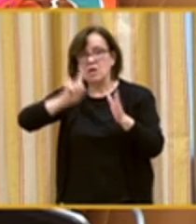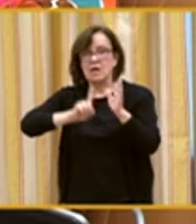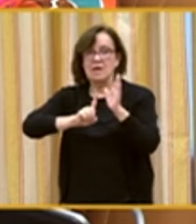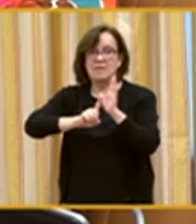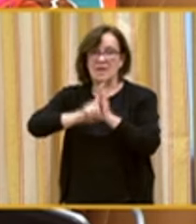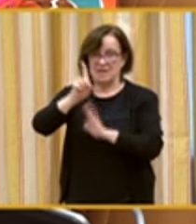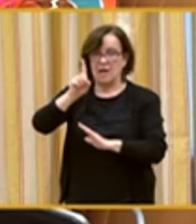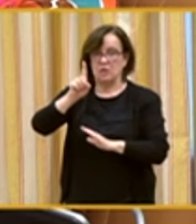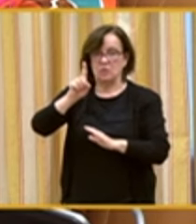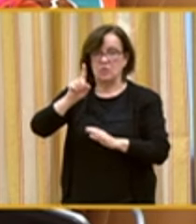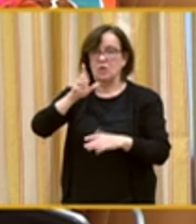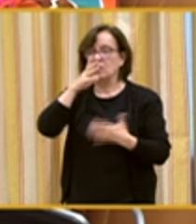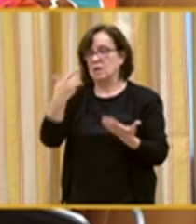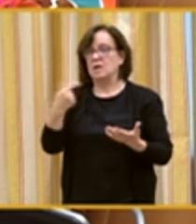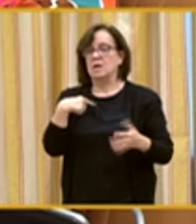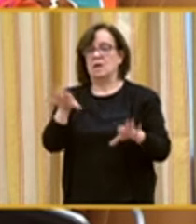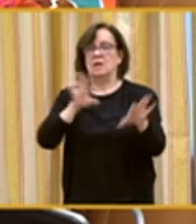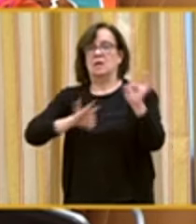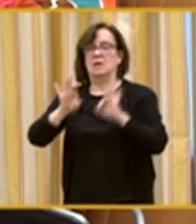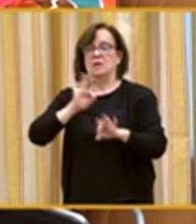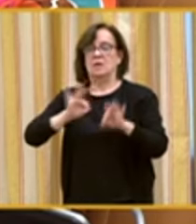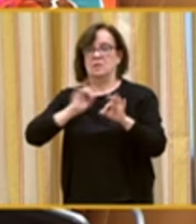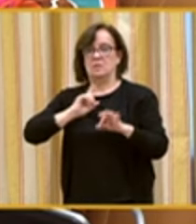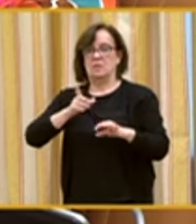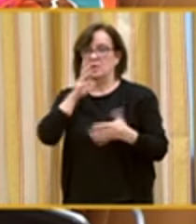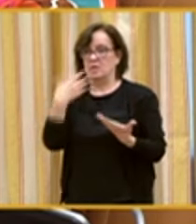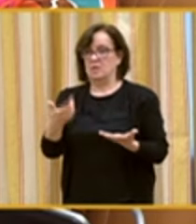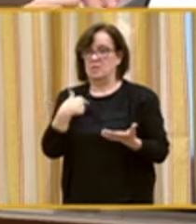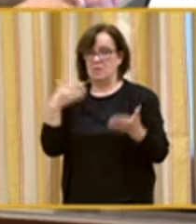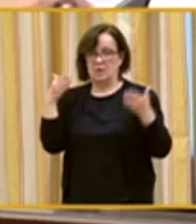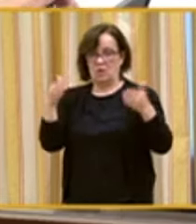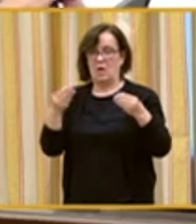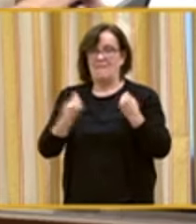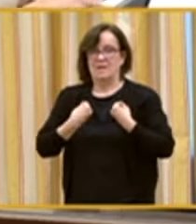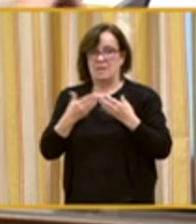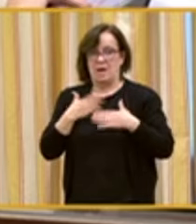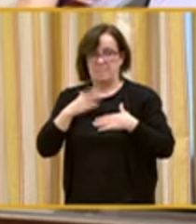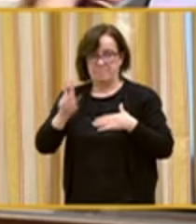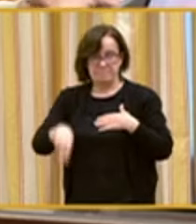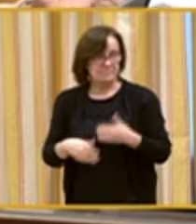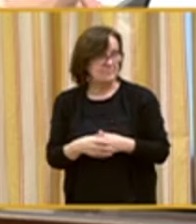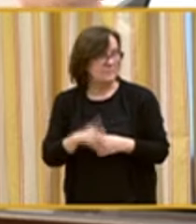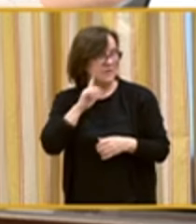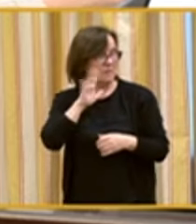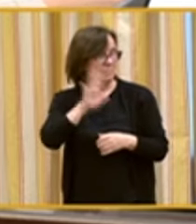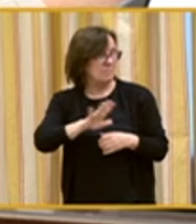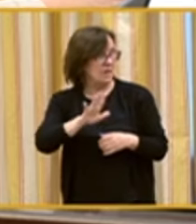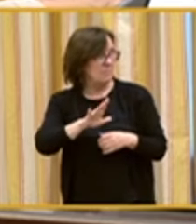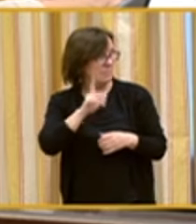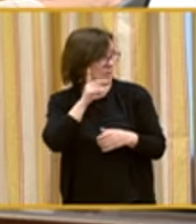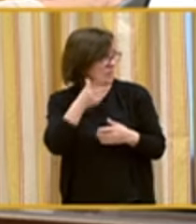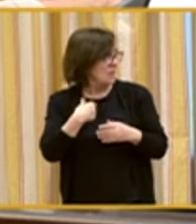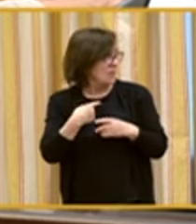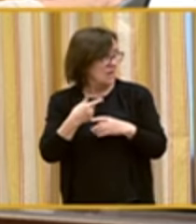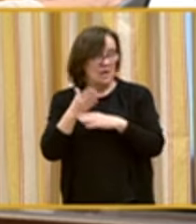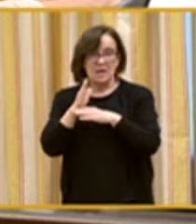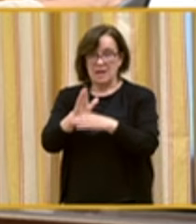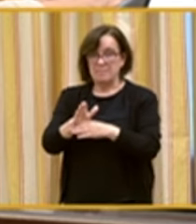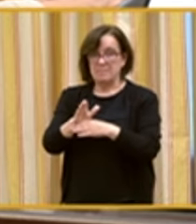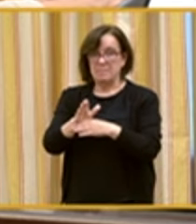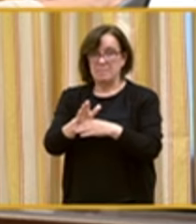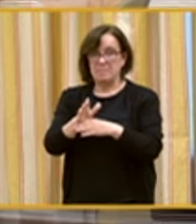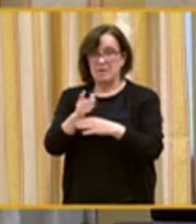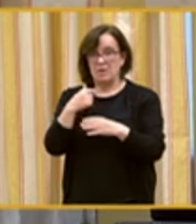a la hora de tomar decisiones centrales en todo lo que tiene que ver con su vida. Si les parece bien, como representante de nuestra entidad,